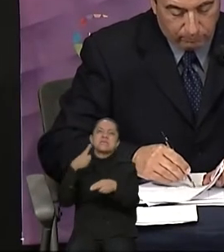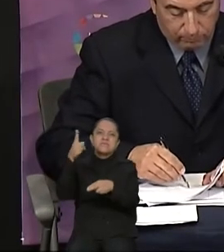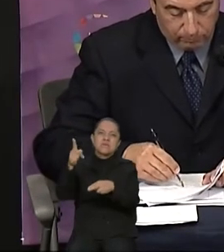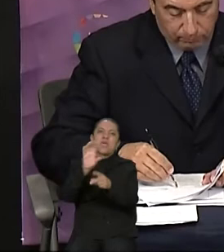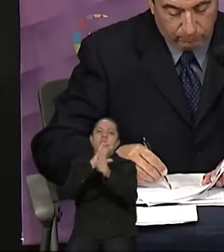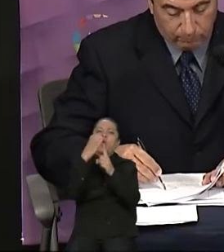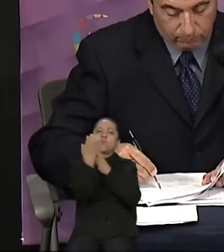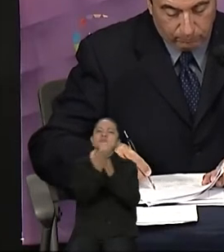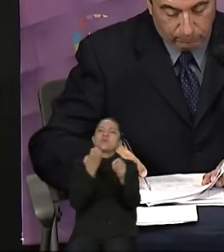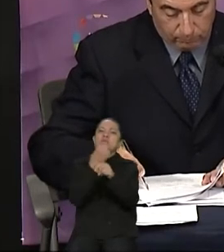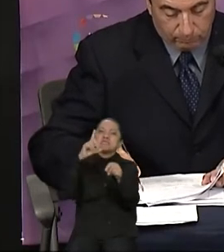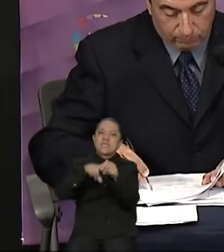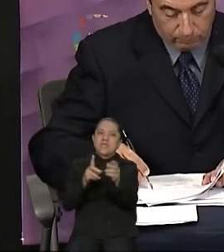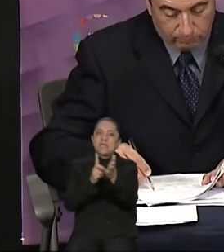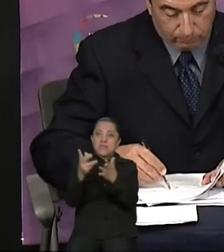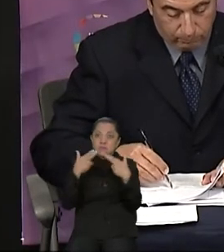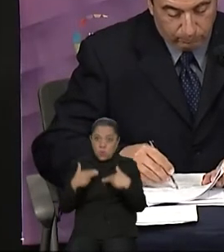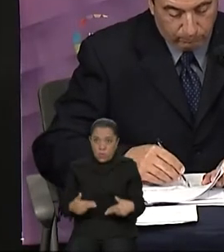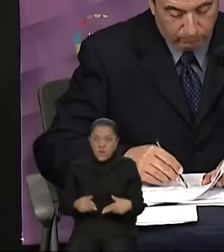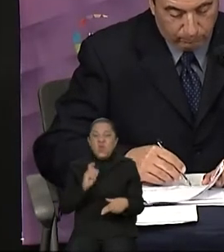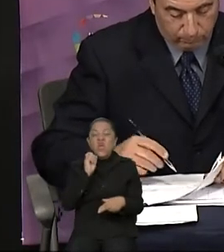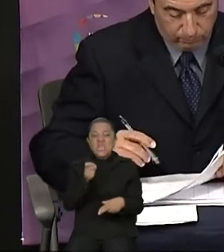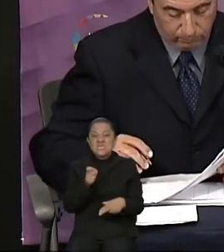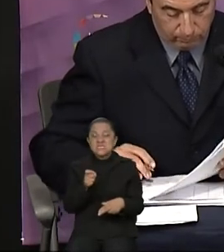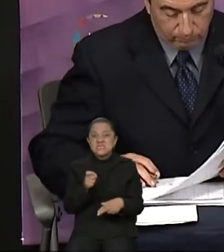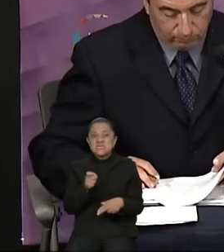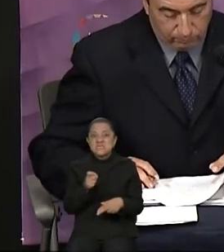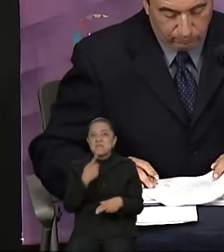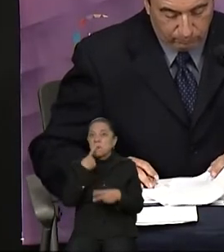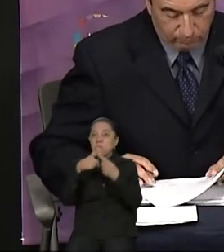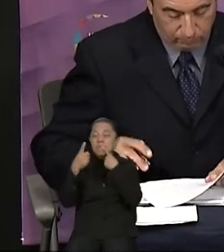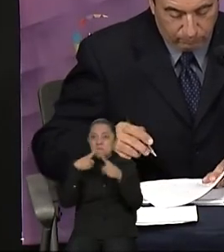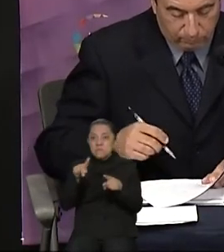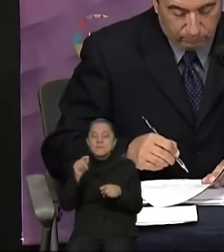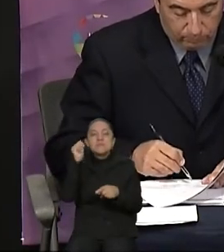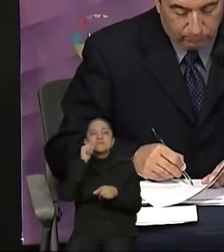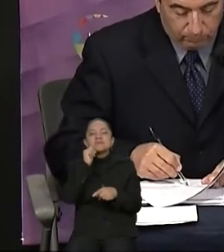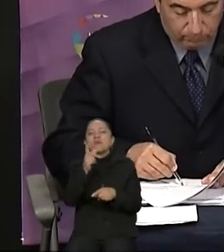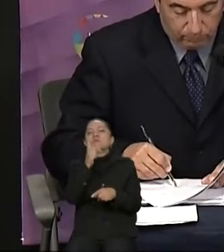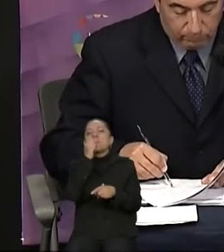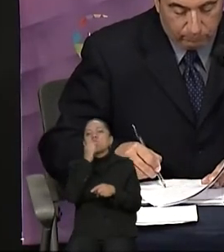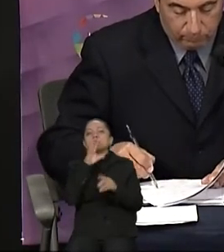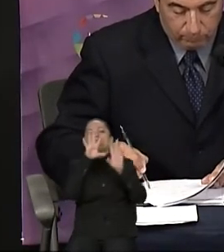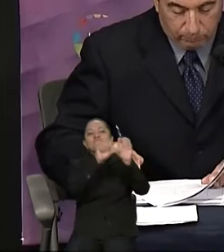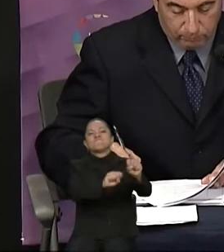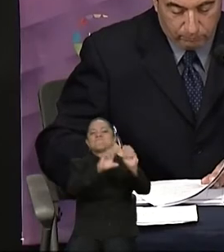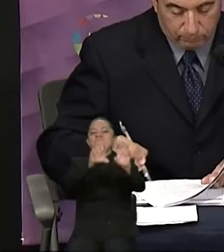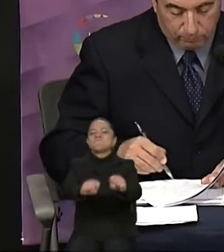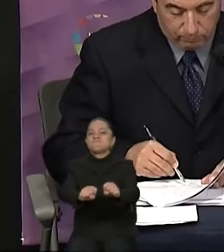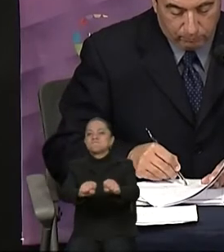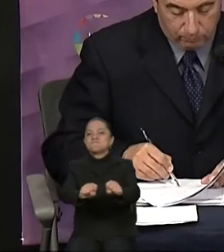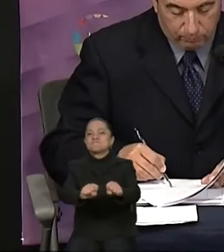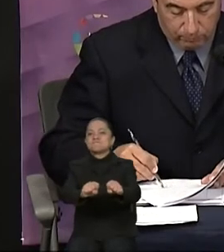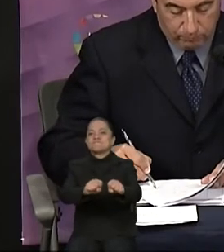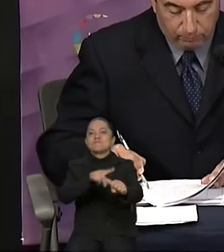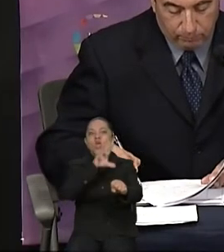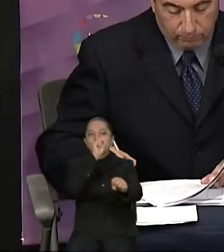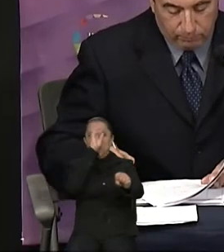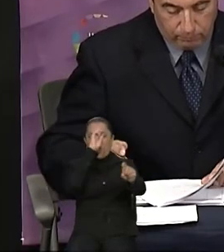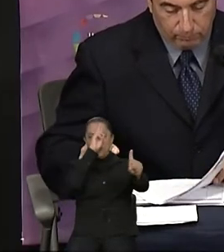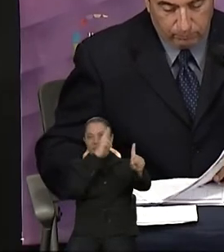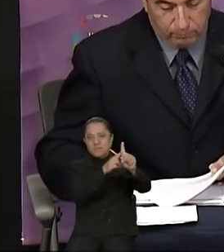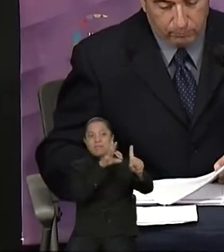refiere a detenciones arbitrarias y violaciones a la integridad personal. Asimismo, la principal